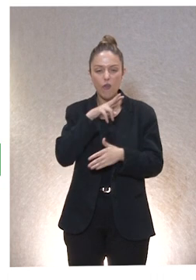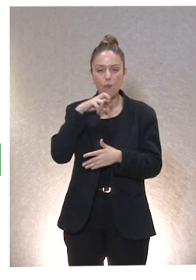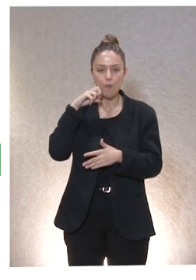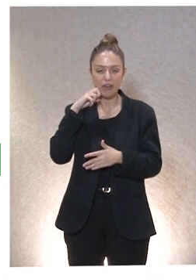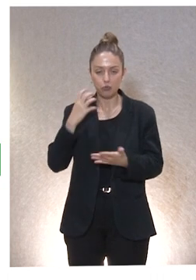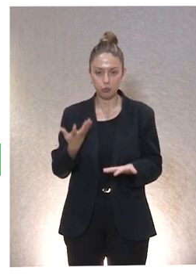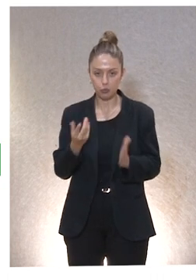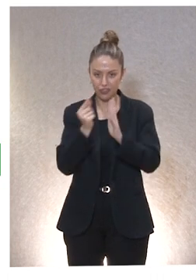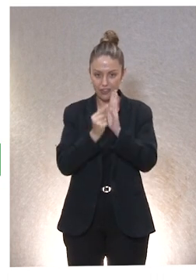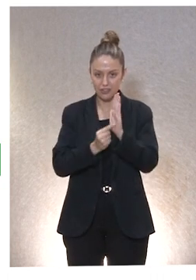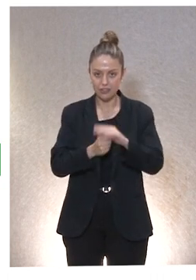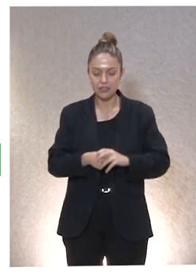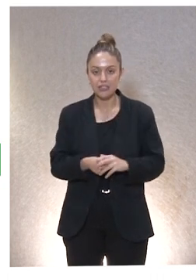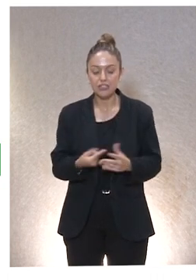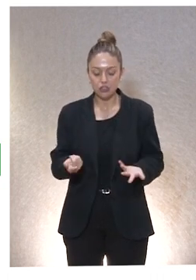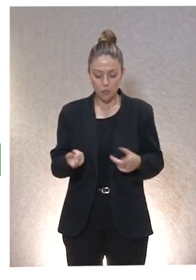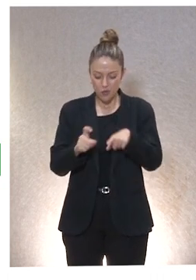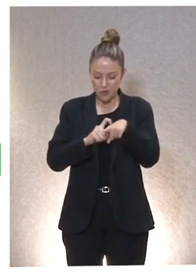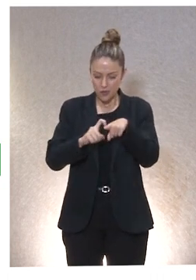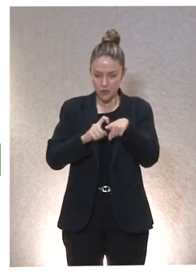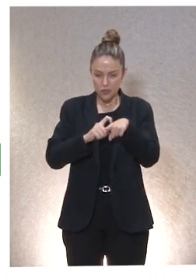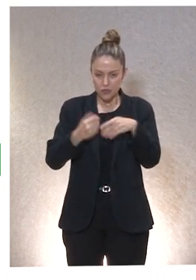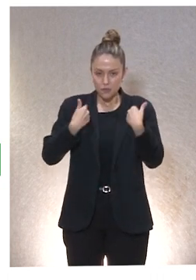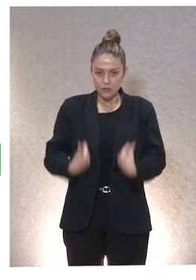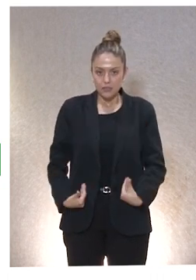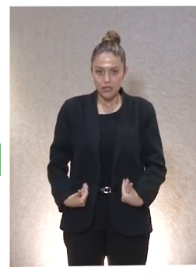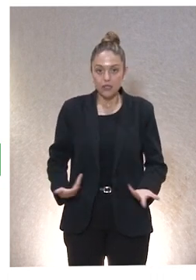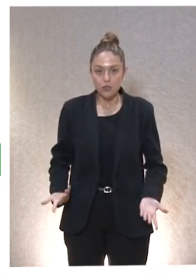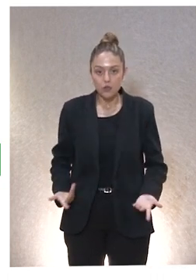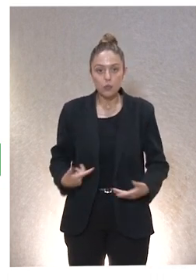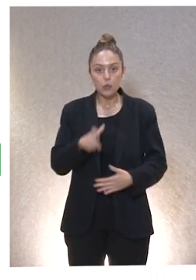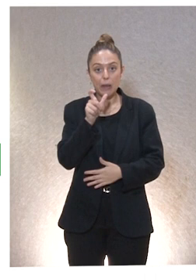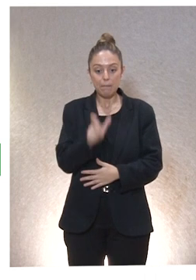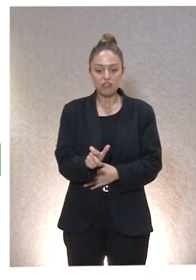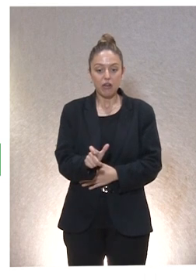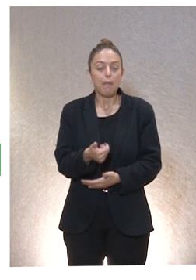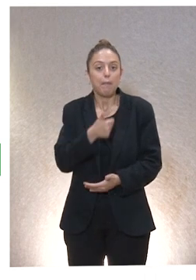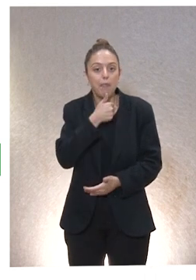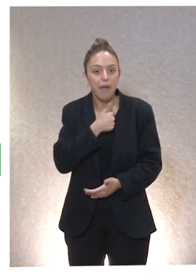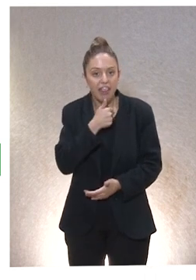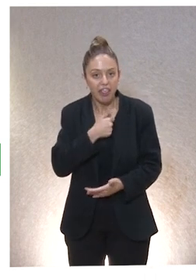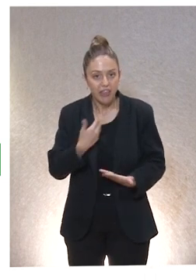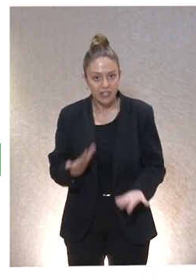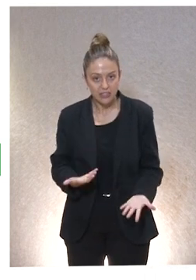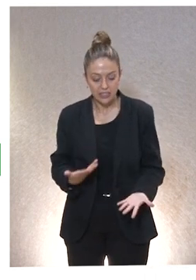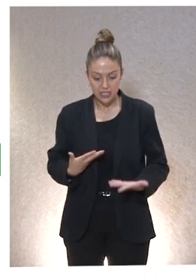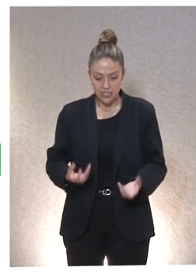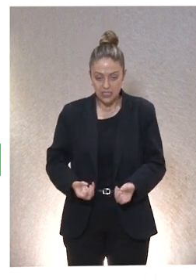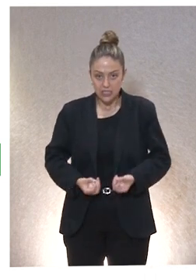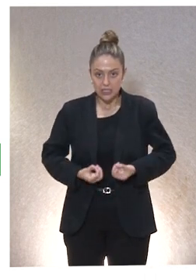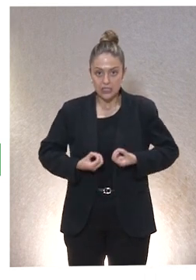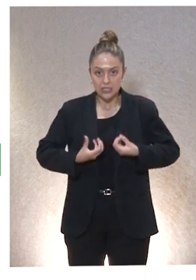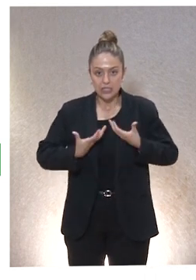Las virtudes son modos durables de ser. Una persona es habitualmente paciente, que evidentemente se expresan, se